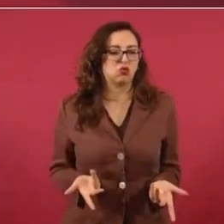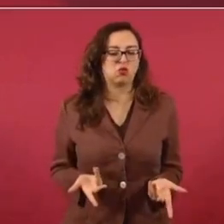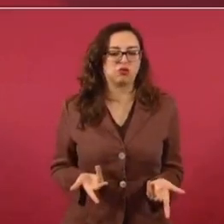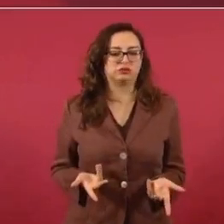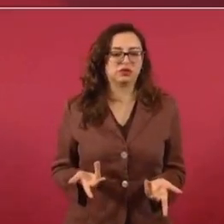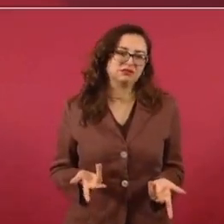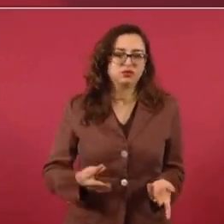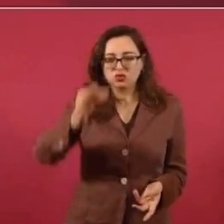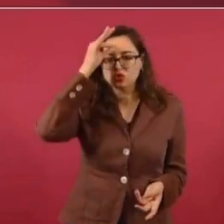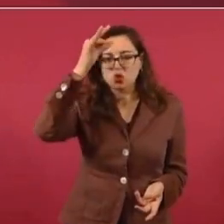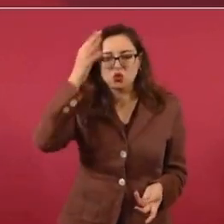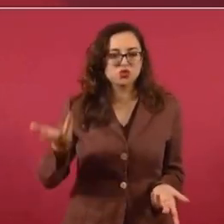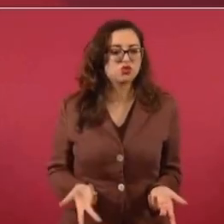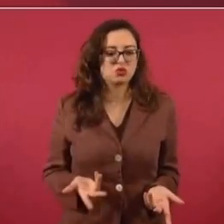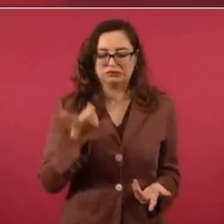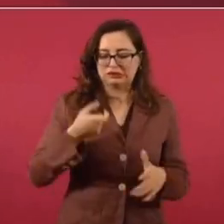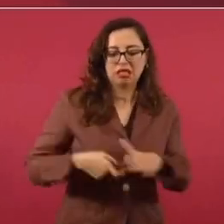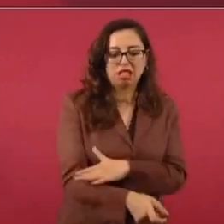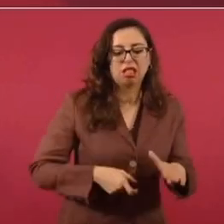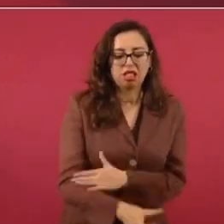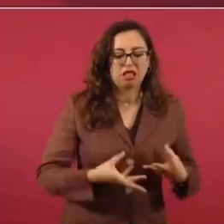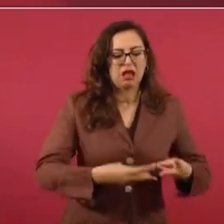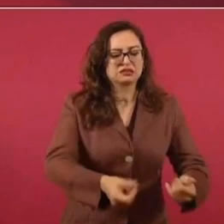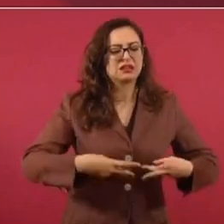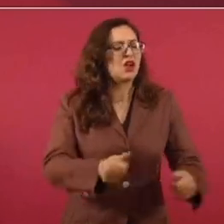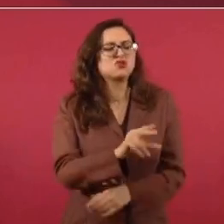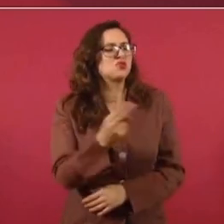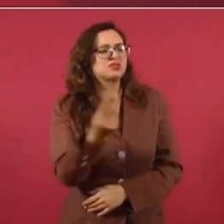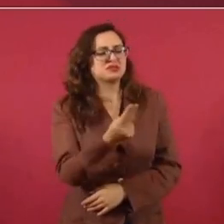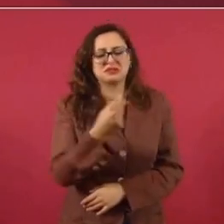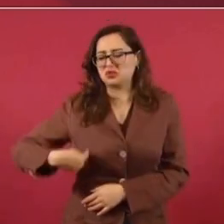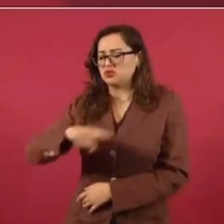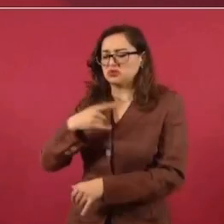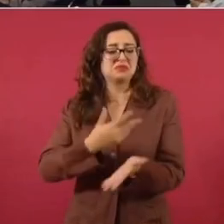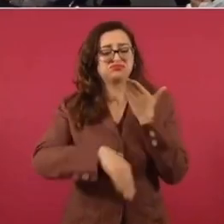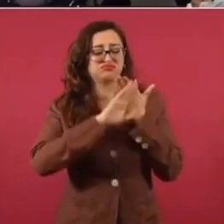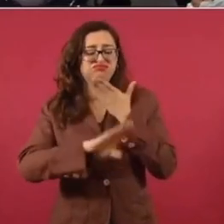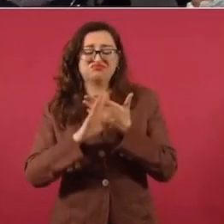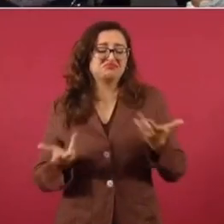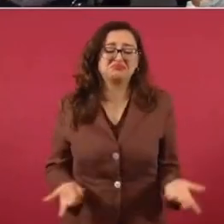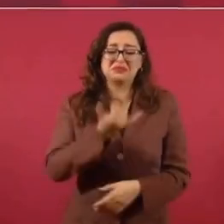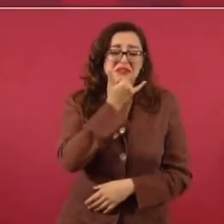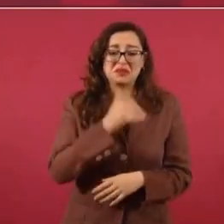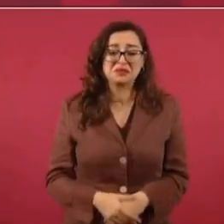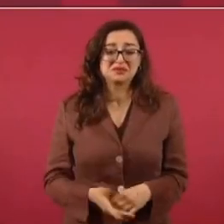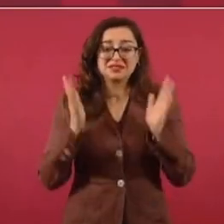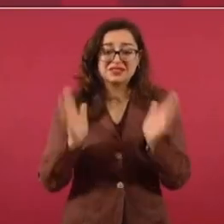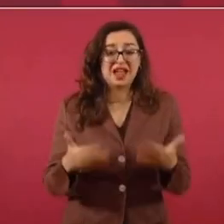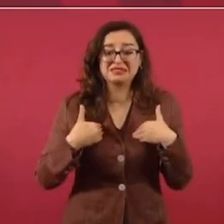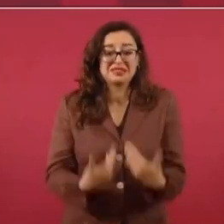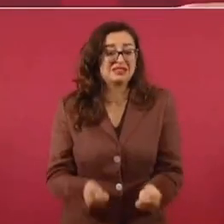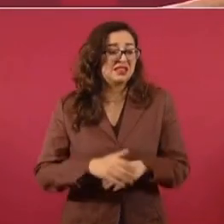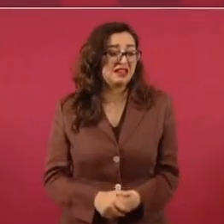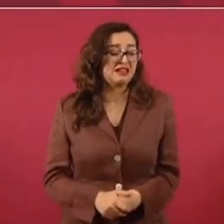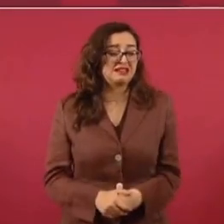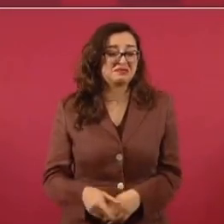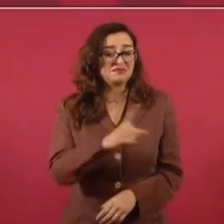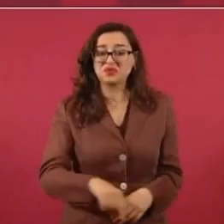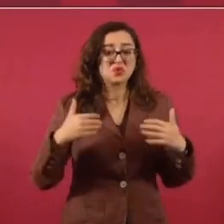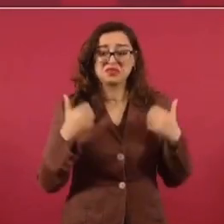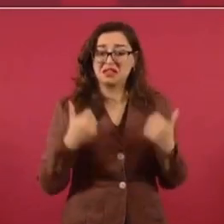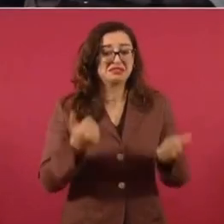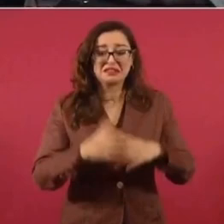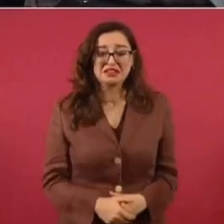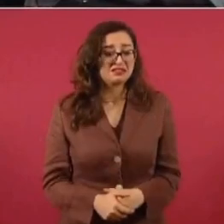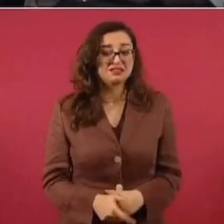y perdiendo tiempo porque no nos van a descarrilar. Ya que les quede muy claro que tenemos toda la confianza a este señor,